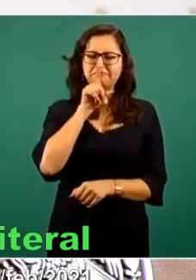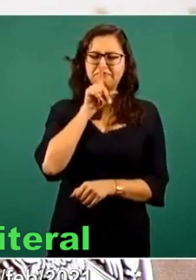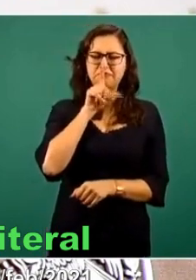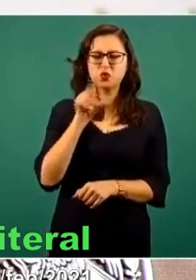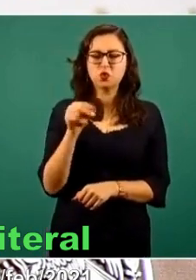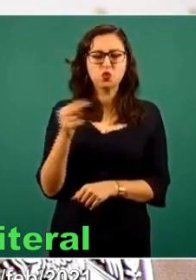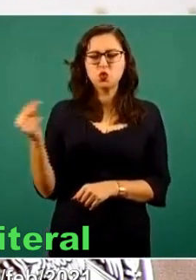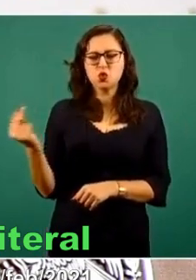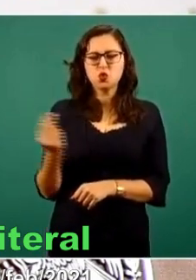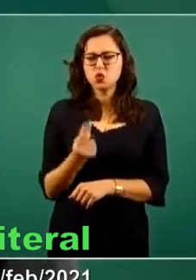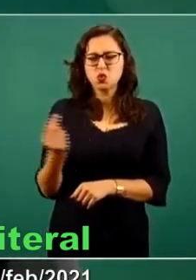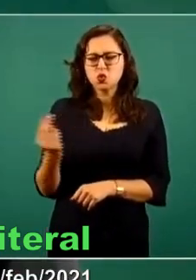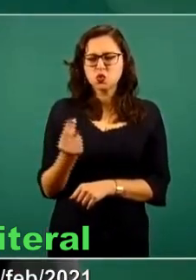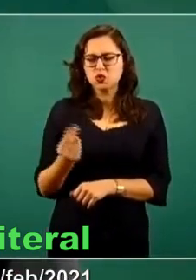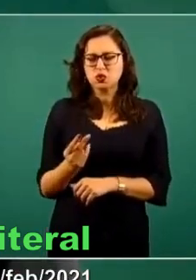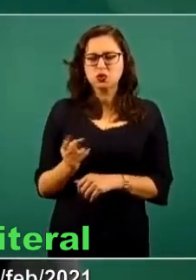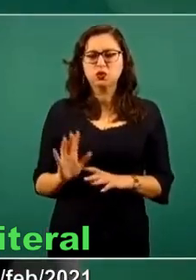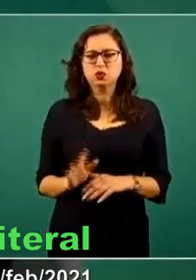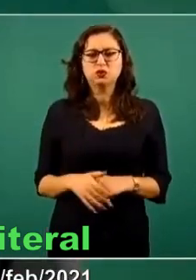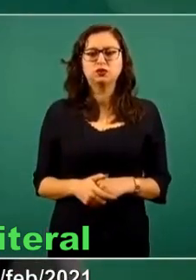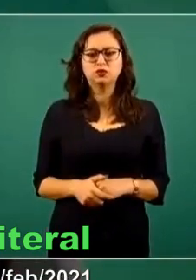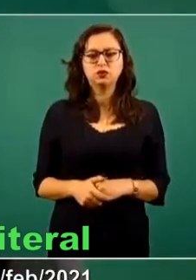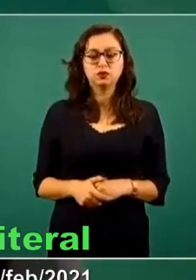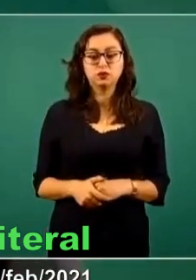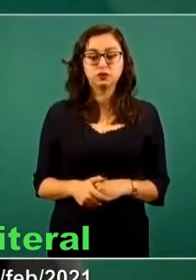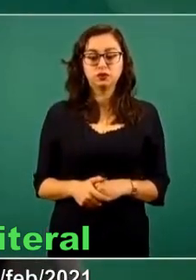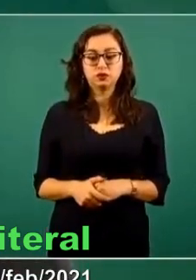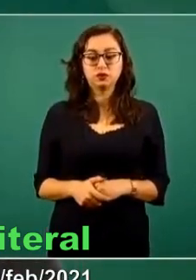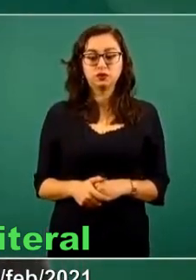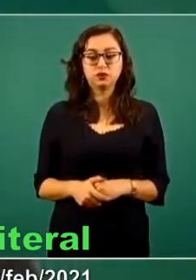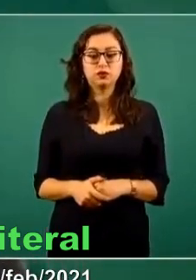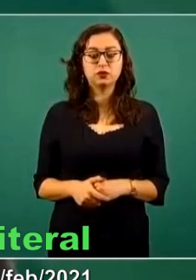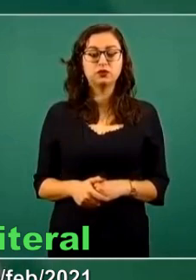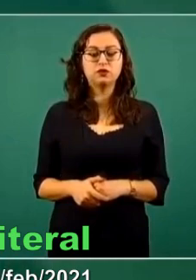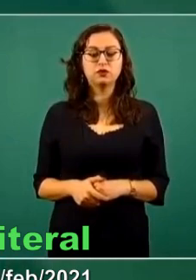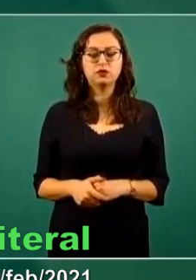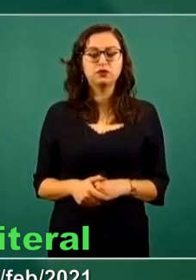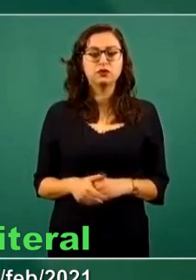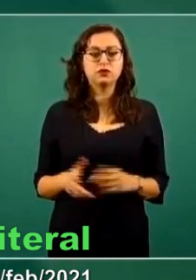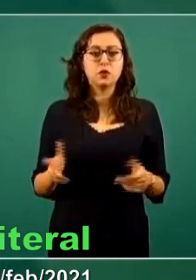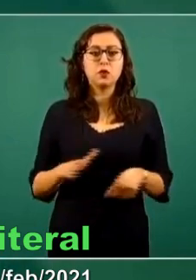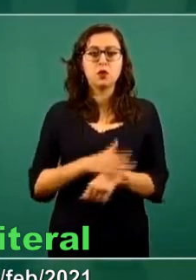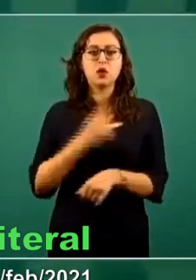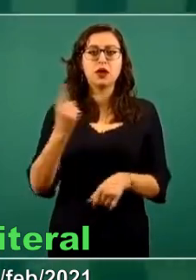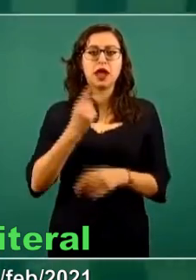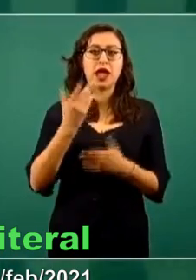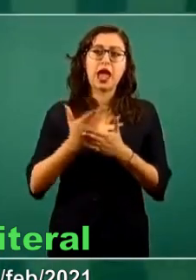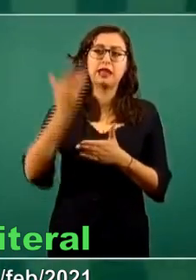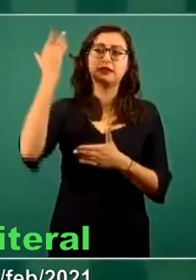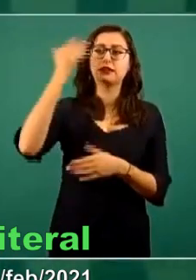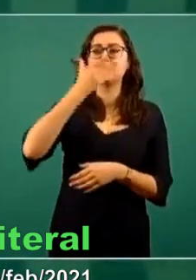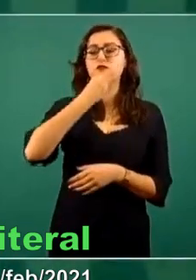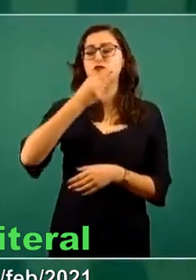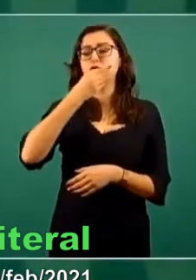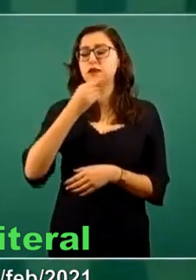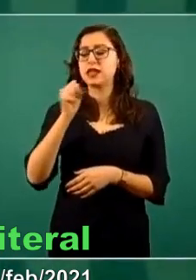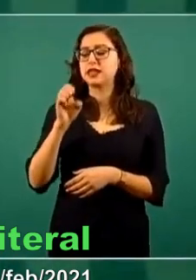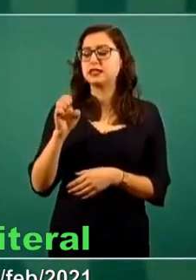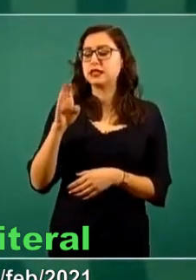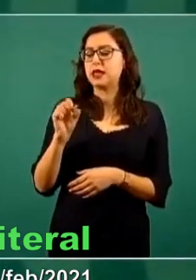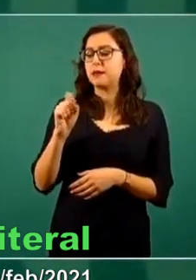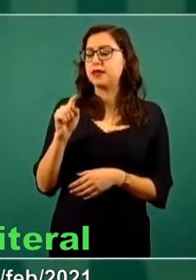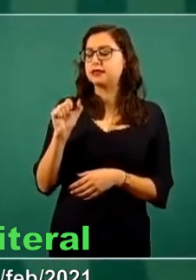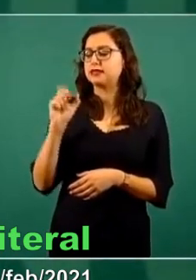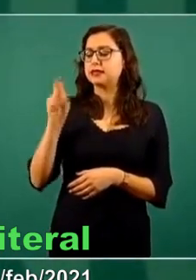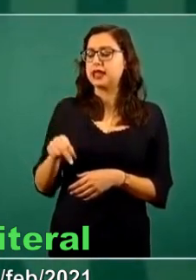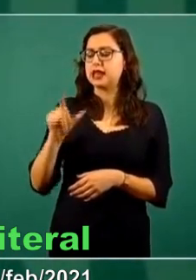Soy partidario de lo que decía Sebastián Lerdo de Tejada, que la prensa se